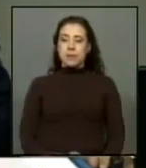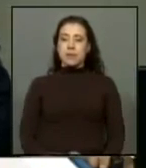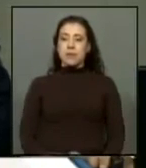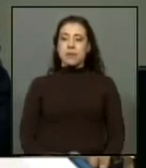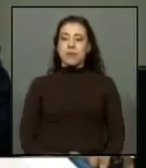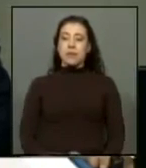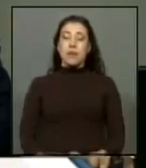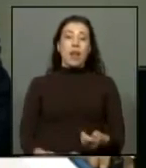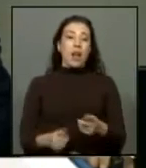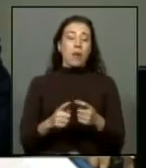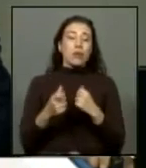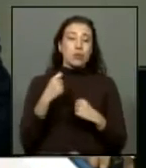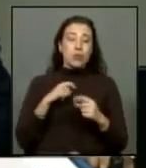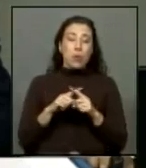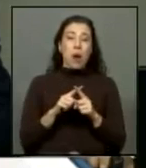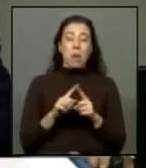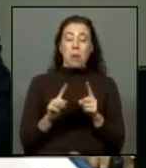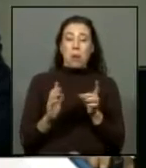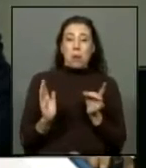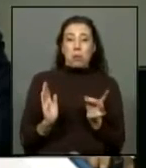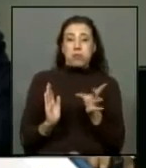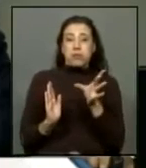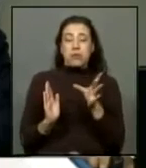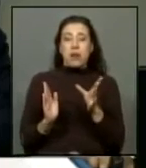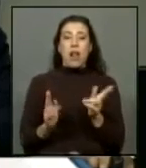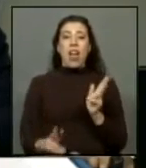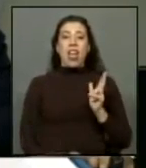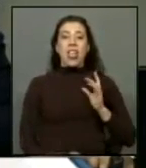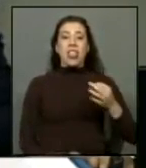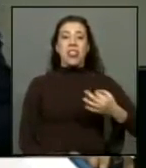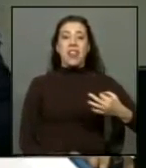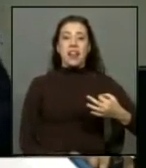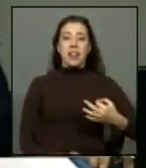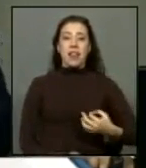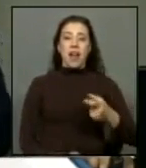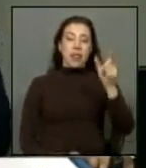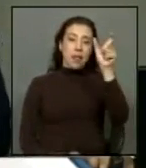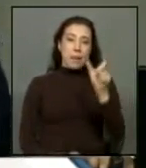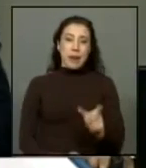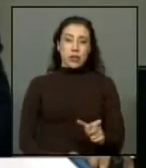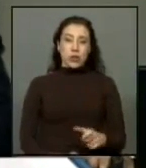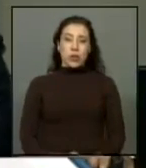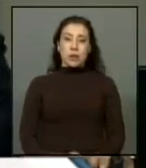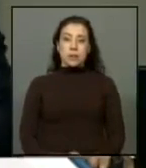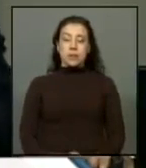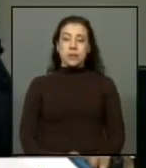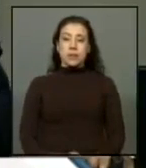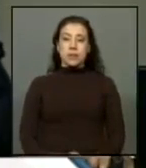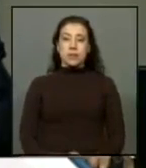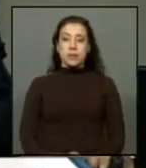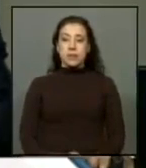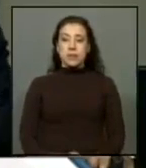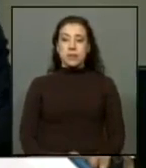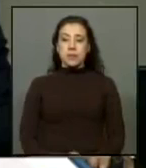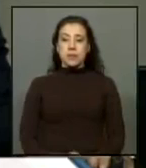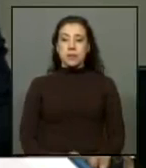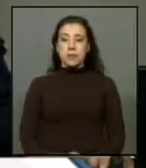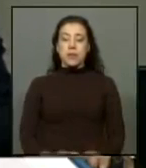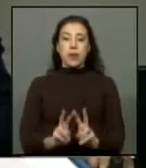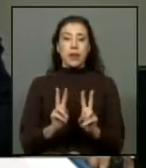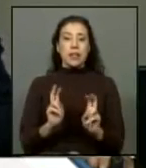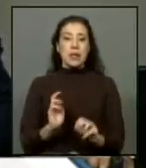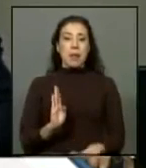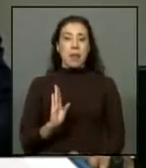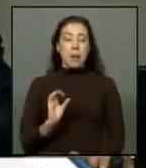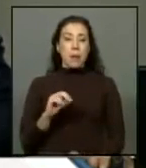ese atropello a la dignidad de las personas en relación al tema del bono